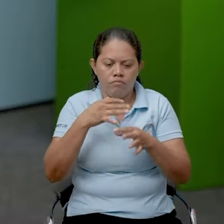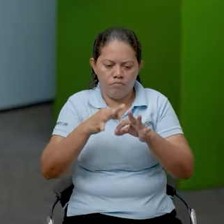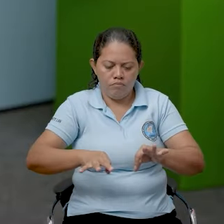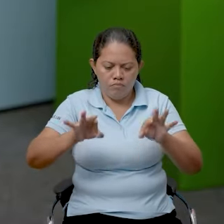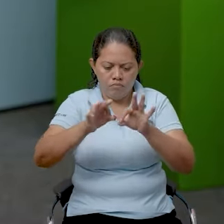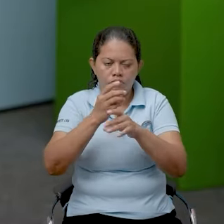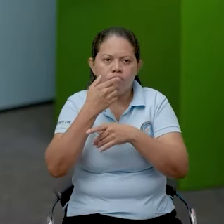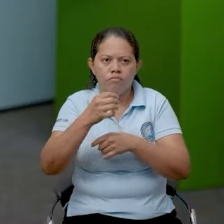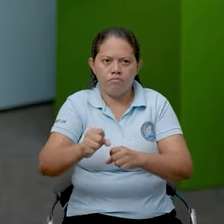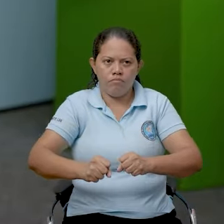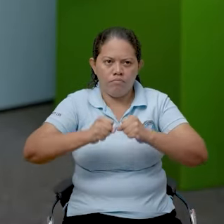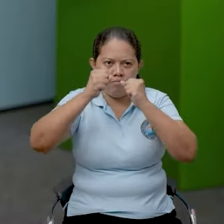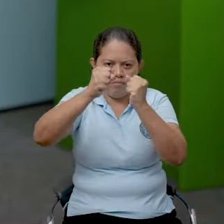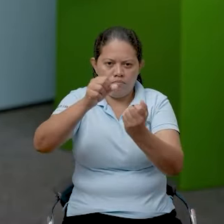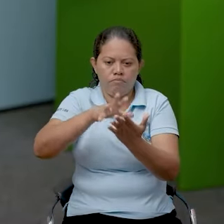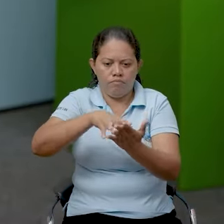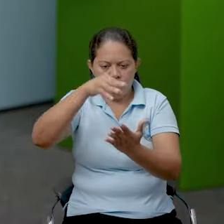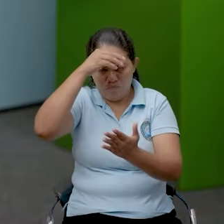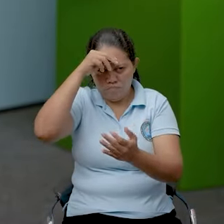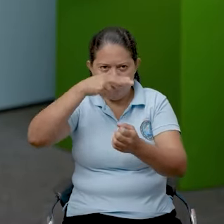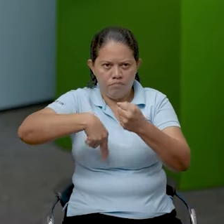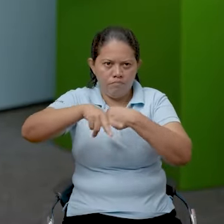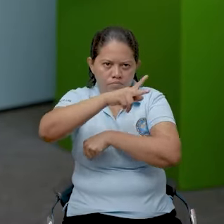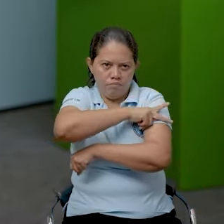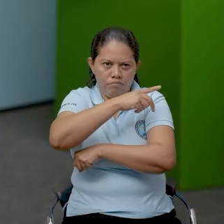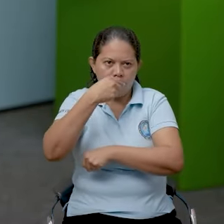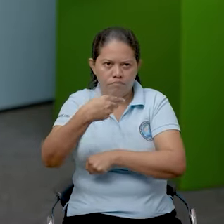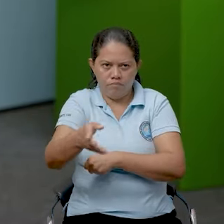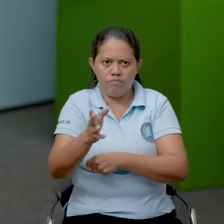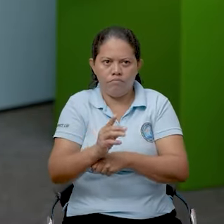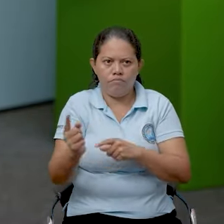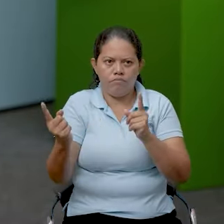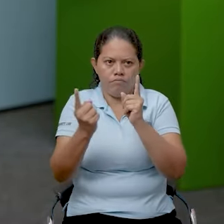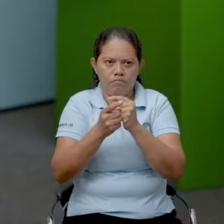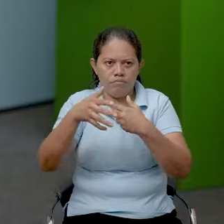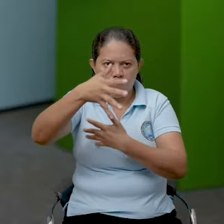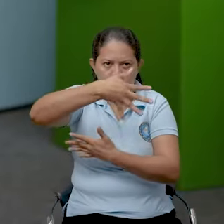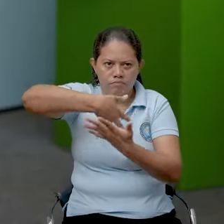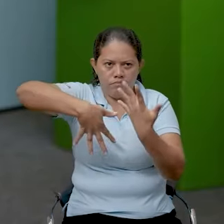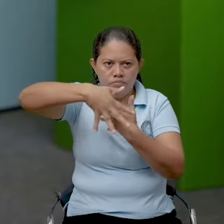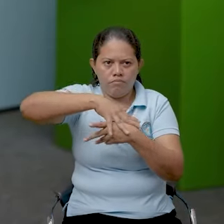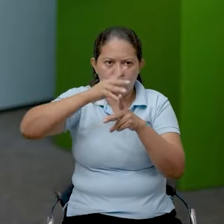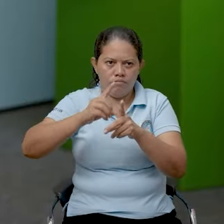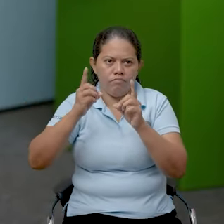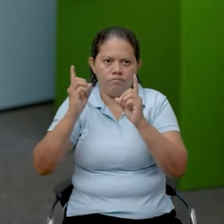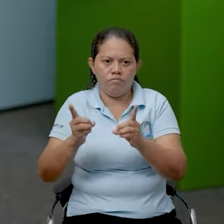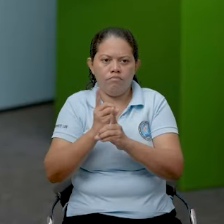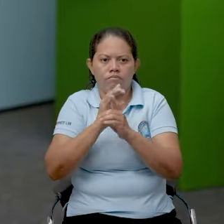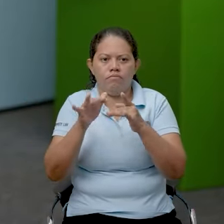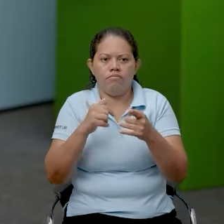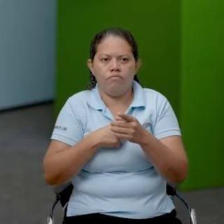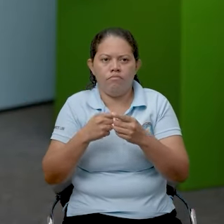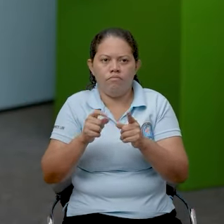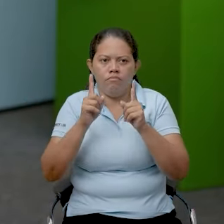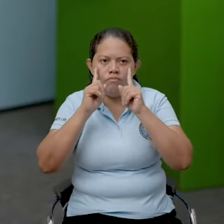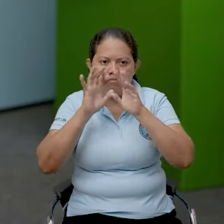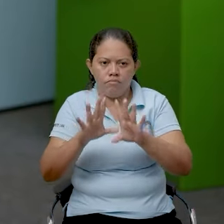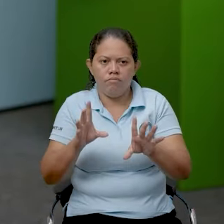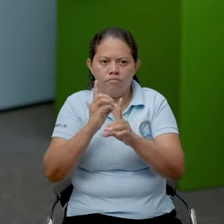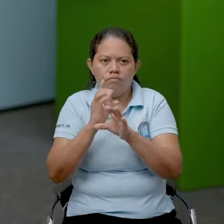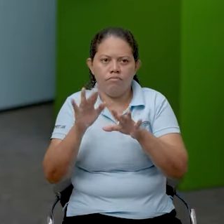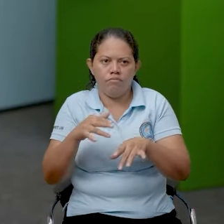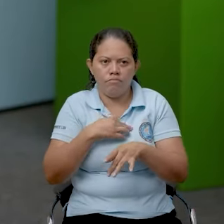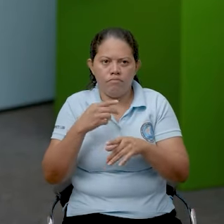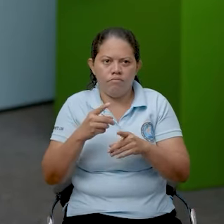nuestras fuerzas policiales estará de cara al involucramiento de la prevención.